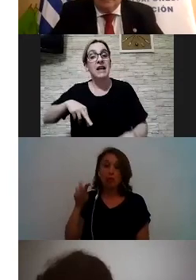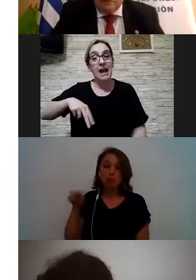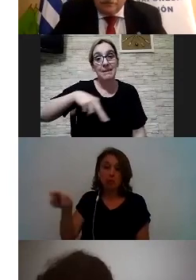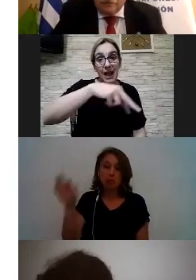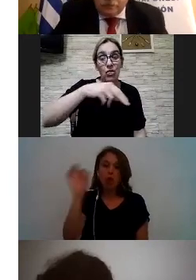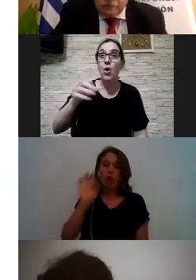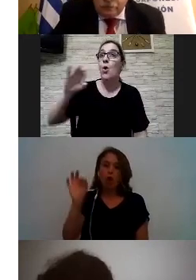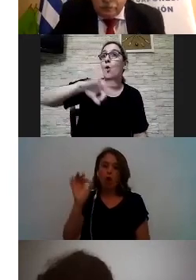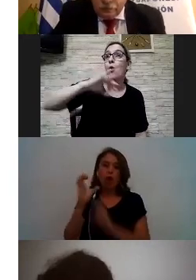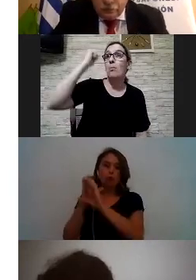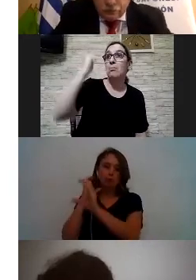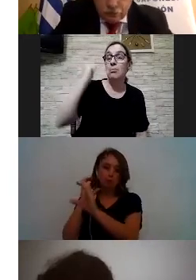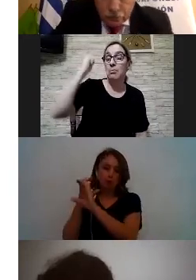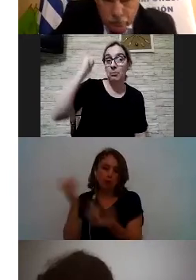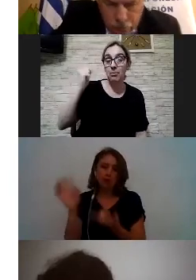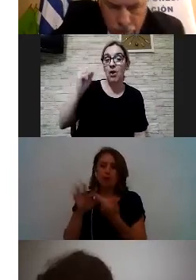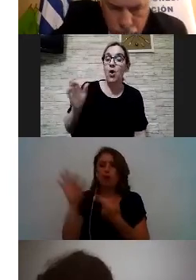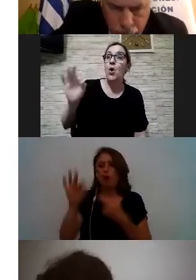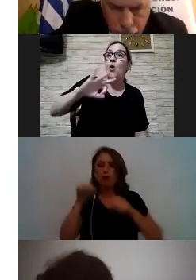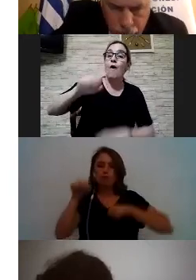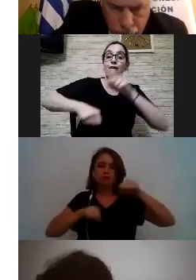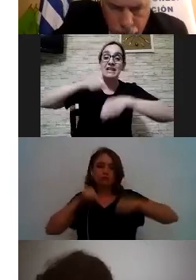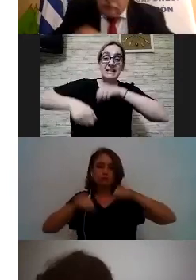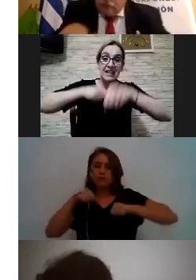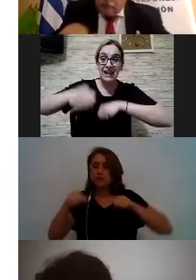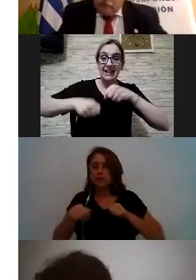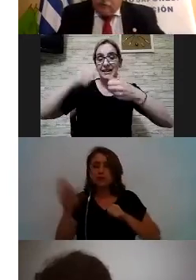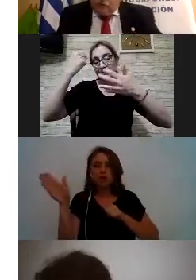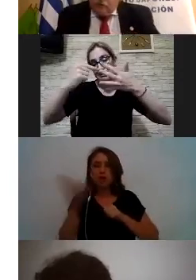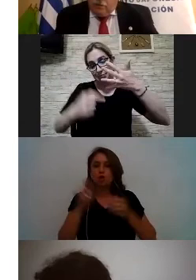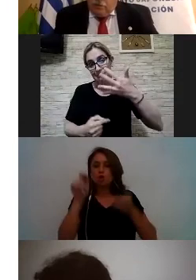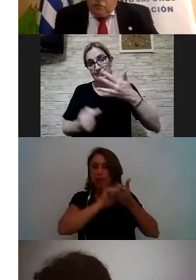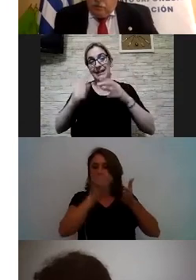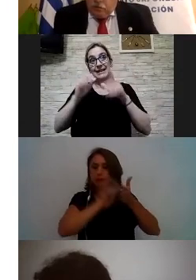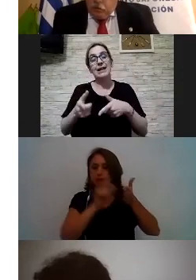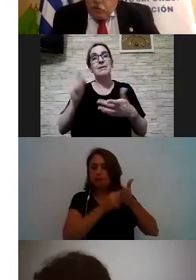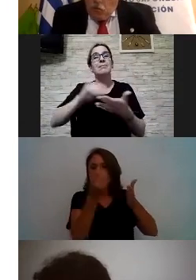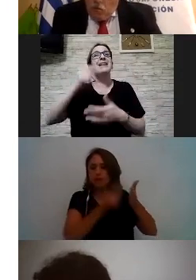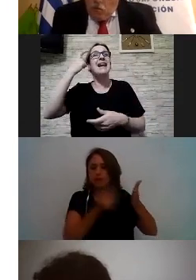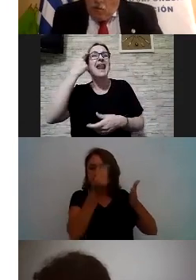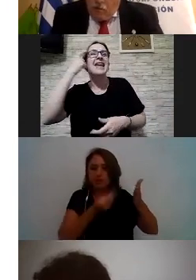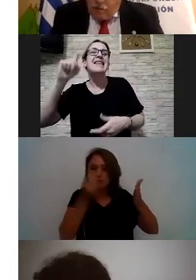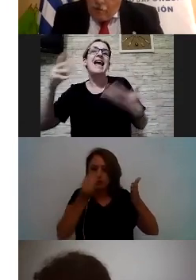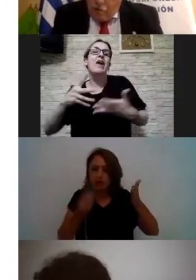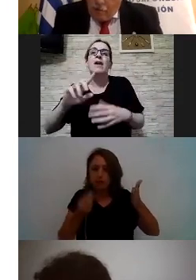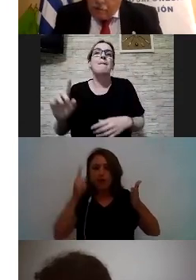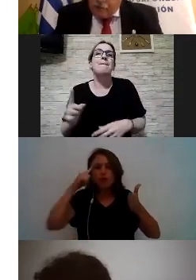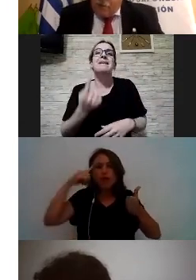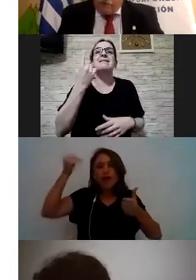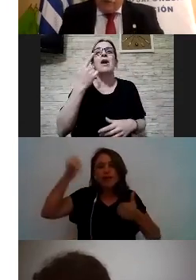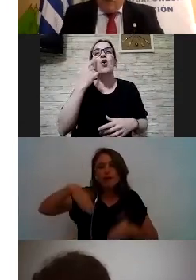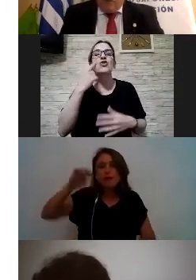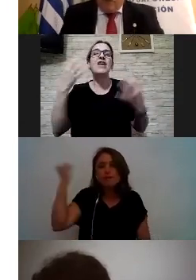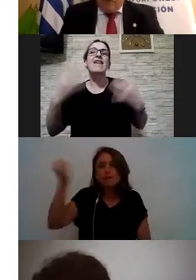en colectivo o puedo ir en bicicleta bueno todo eso se va graficando la idea principal es conocer la